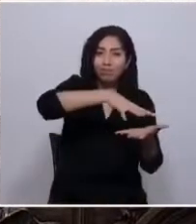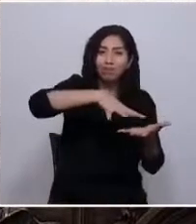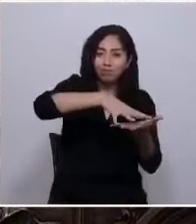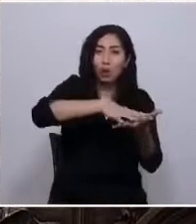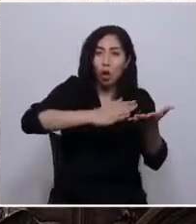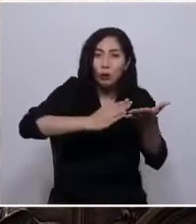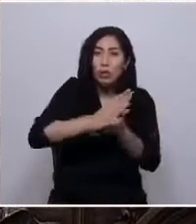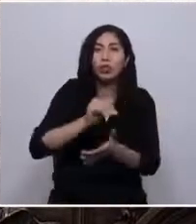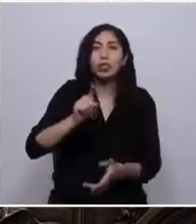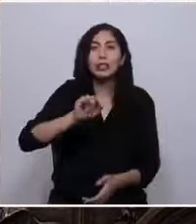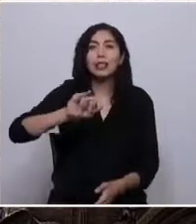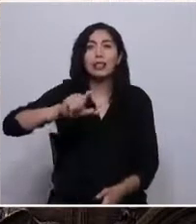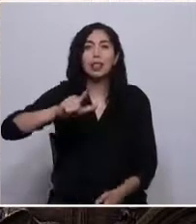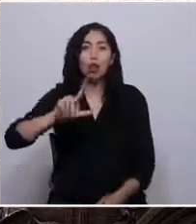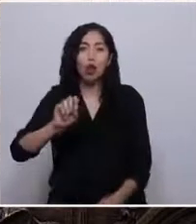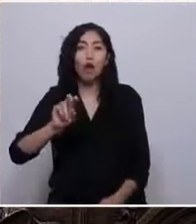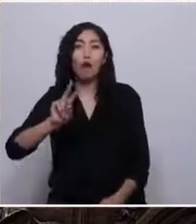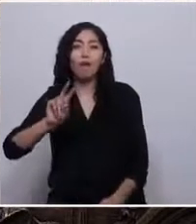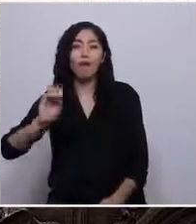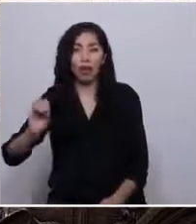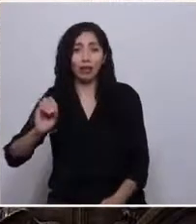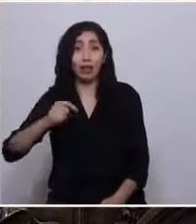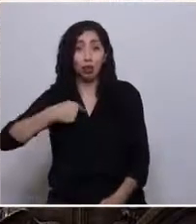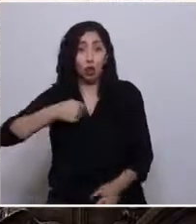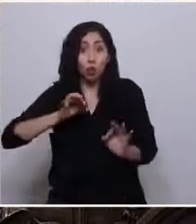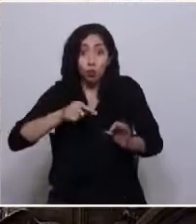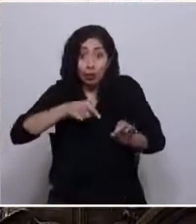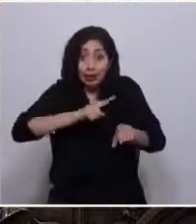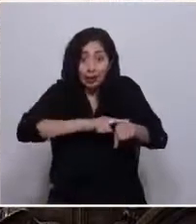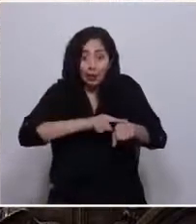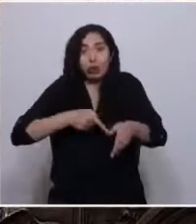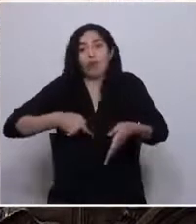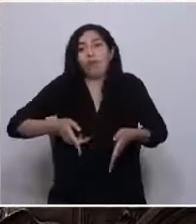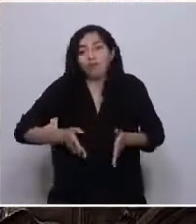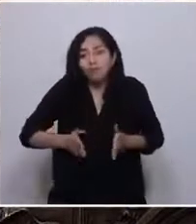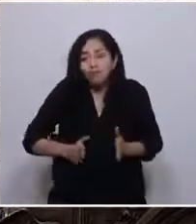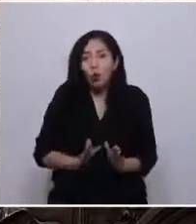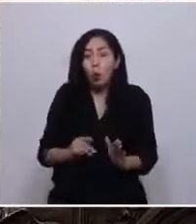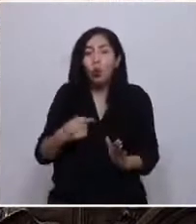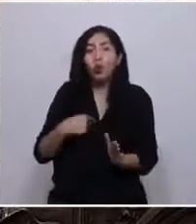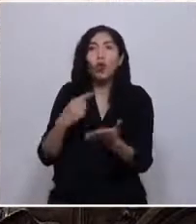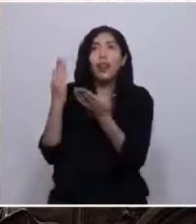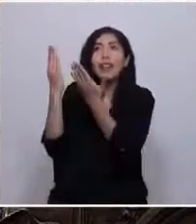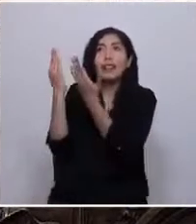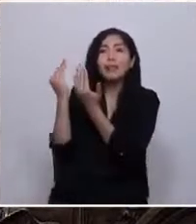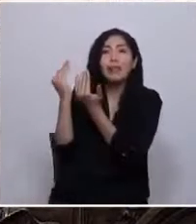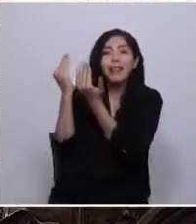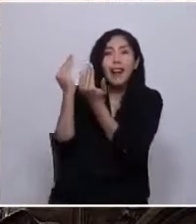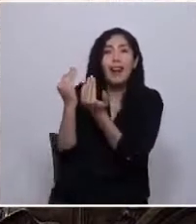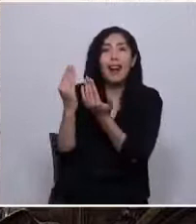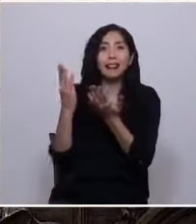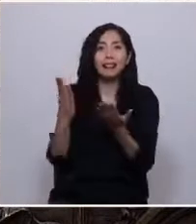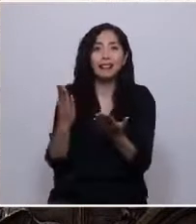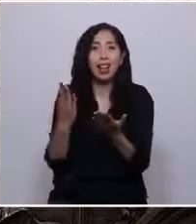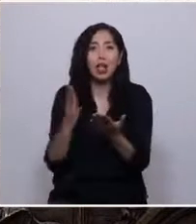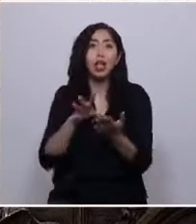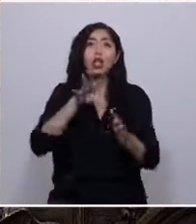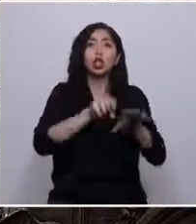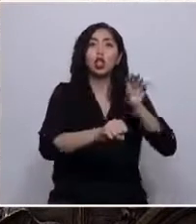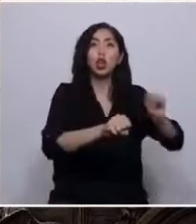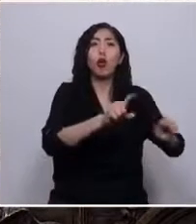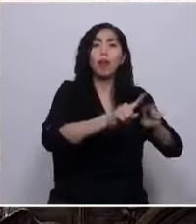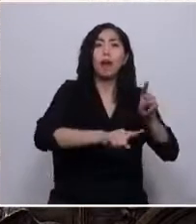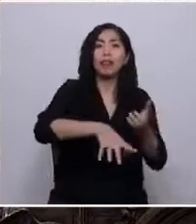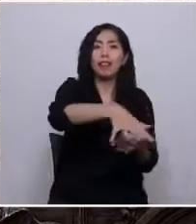del siglo. Yo nací en medio de esa época, llena de esperanzas, en la toma de terreno en Nueva Habana, en